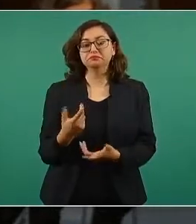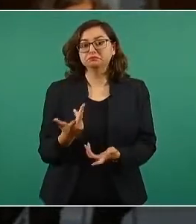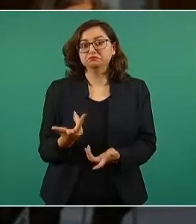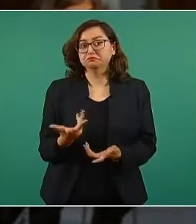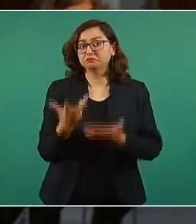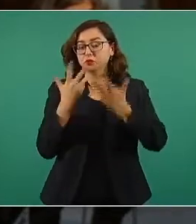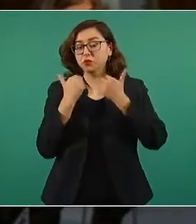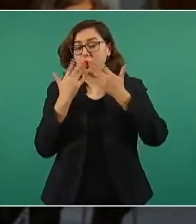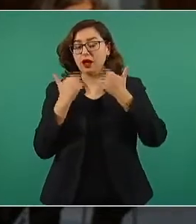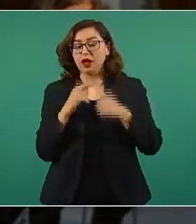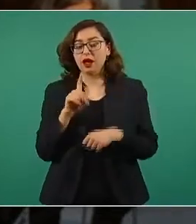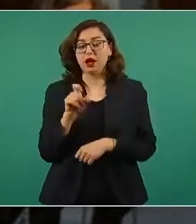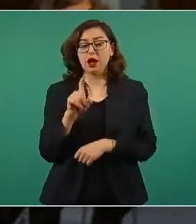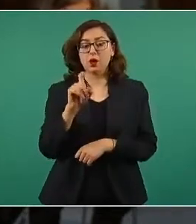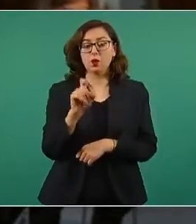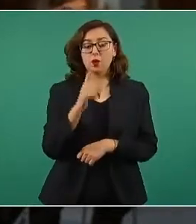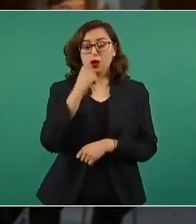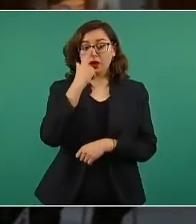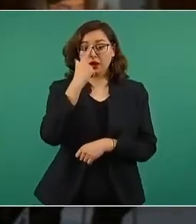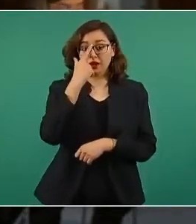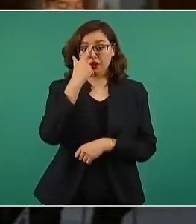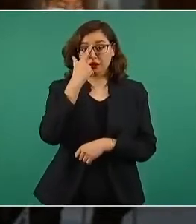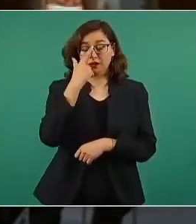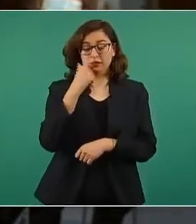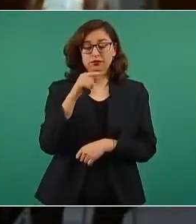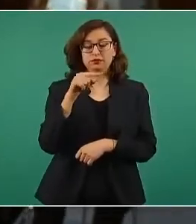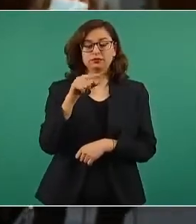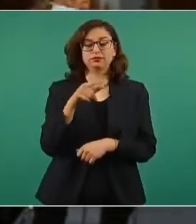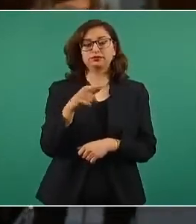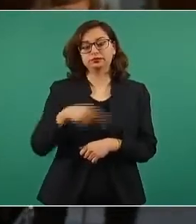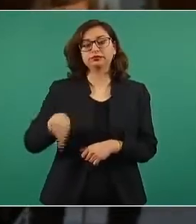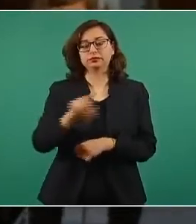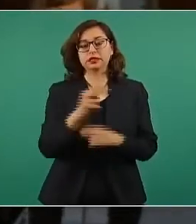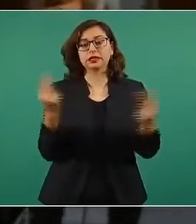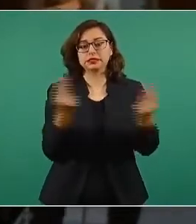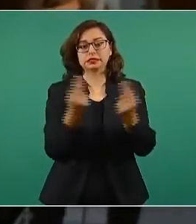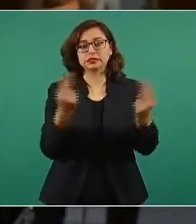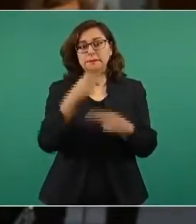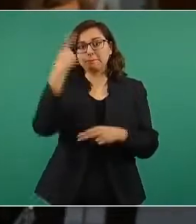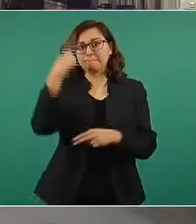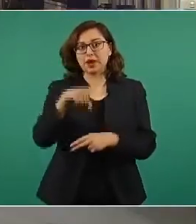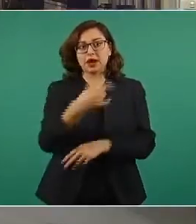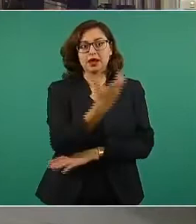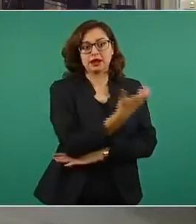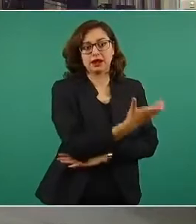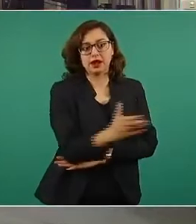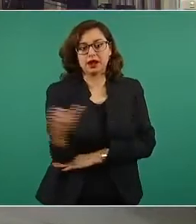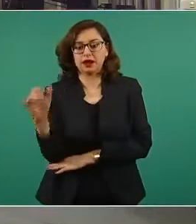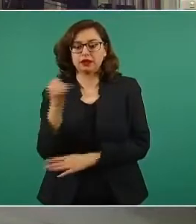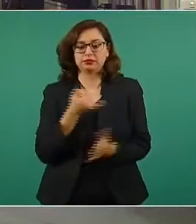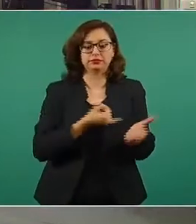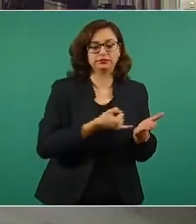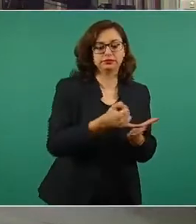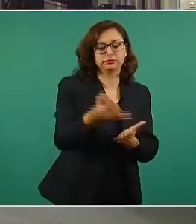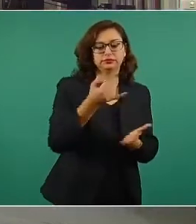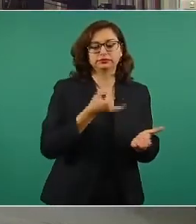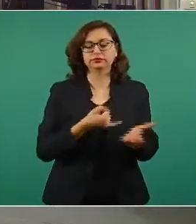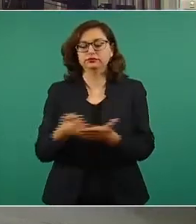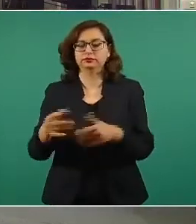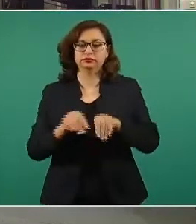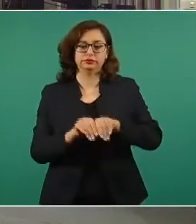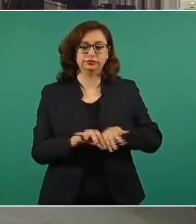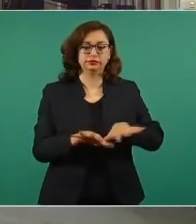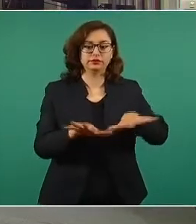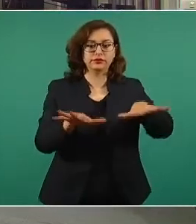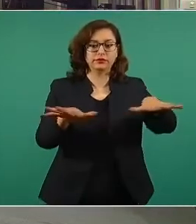seco y que sí le sirve mucho a los agricultores de toda esa zona y si se hace el acueducto, pues ya no